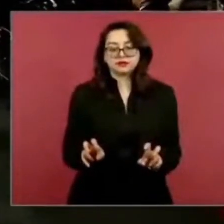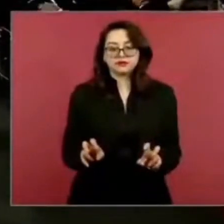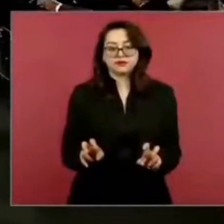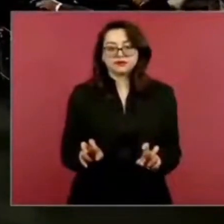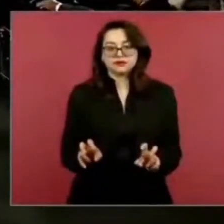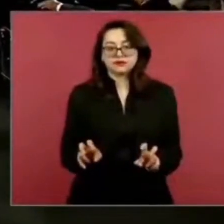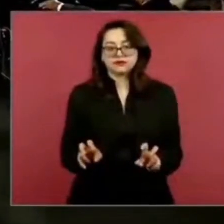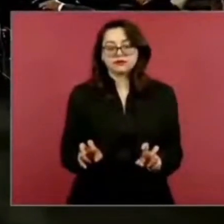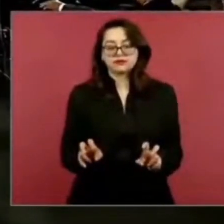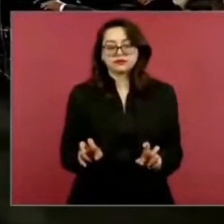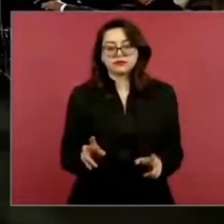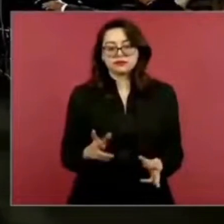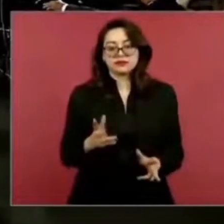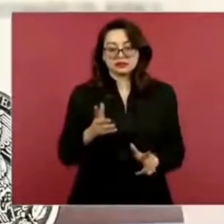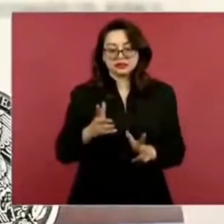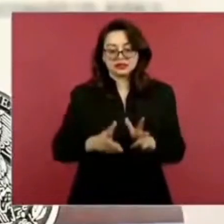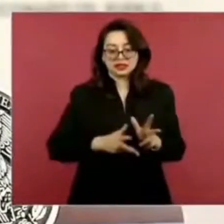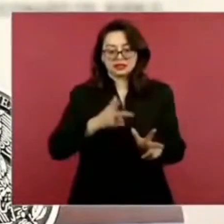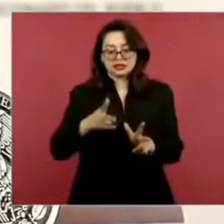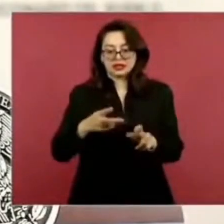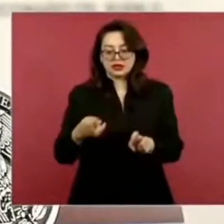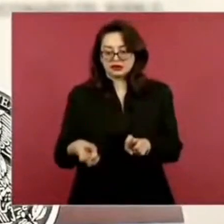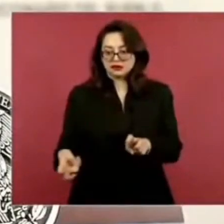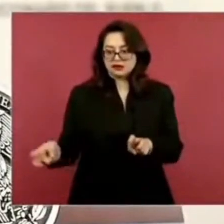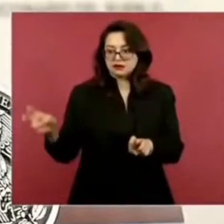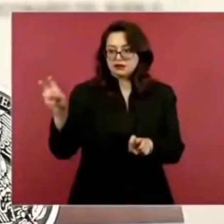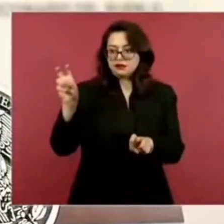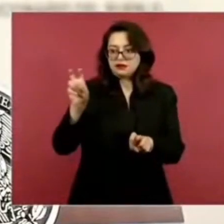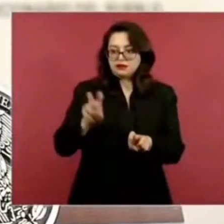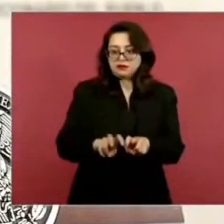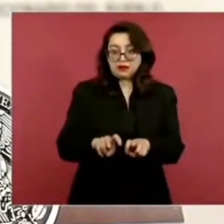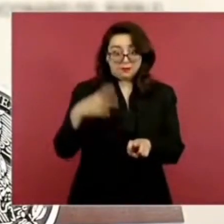viaja de Veracruz a la Ciudad de México.